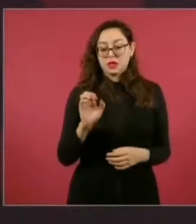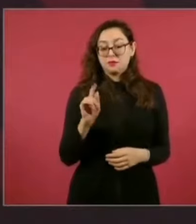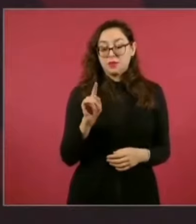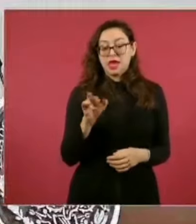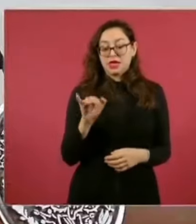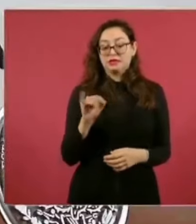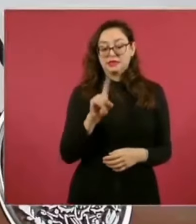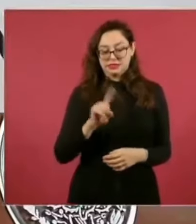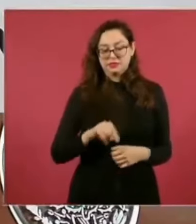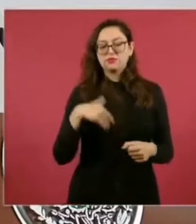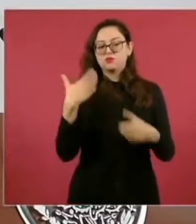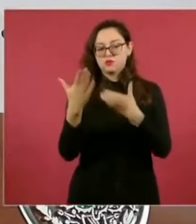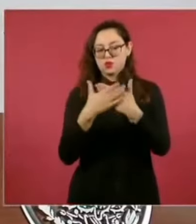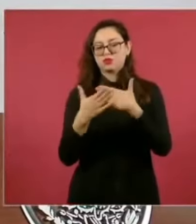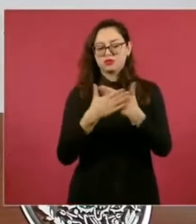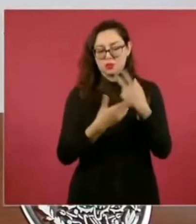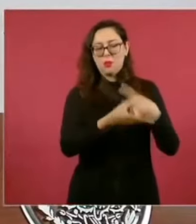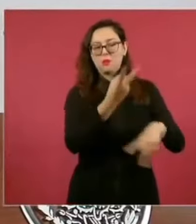una mañanera,